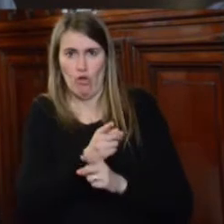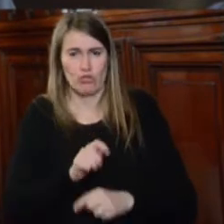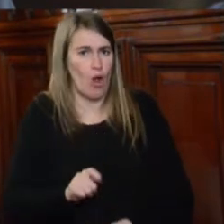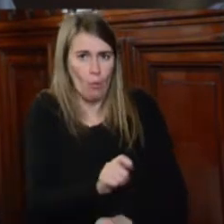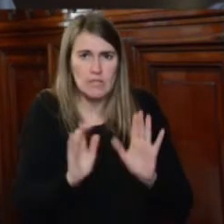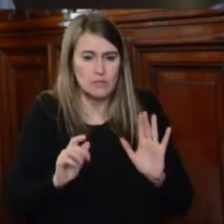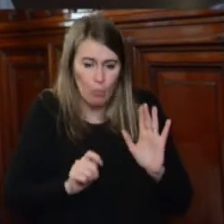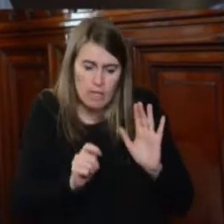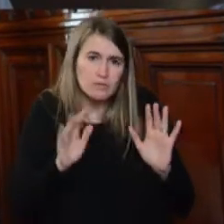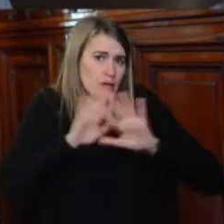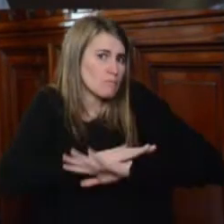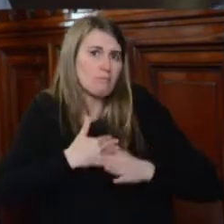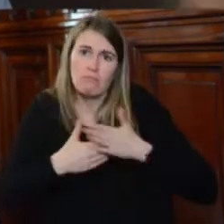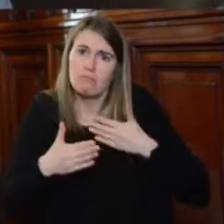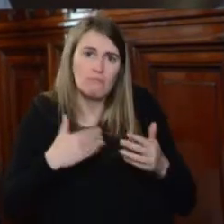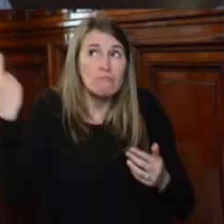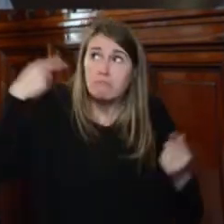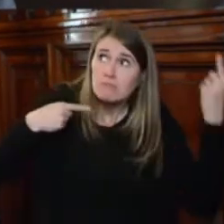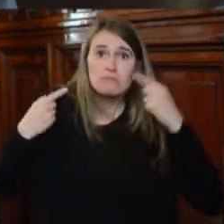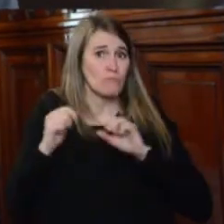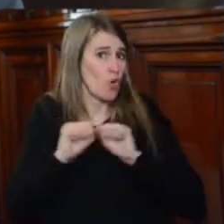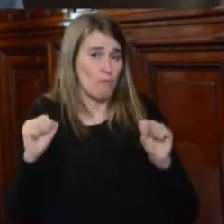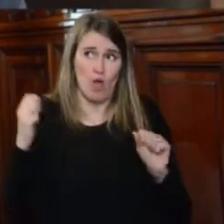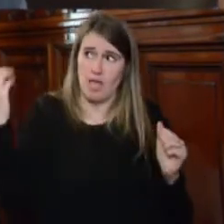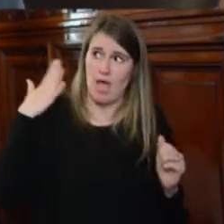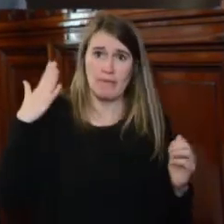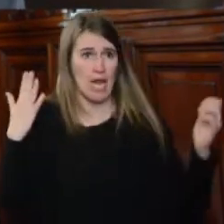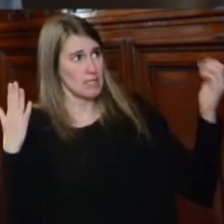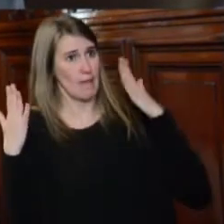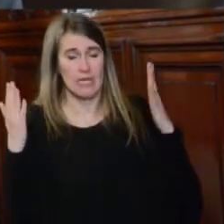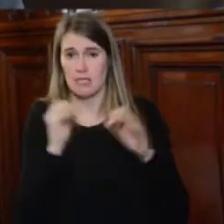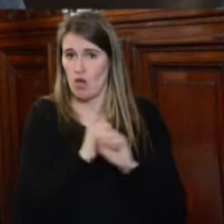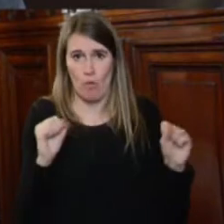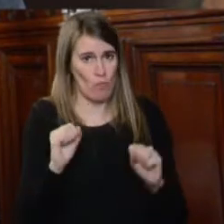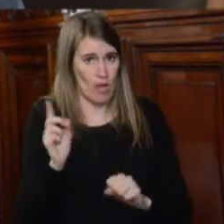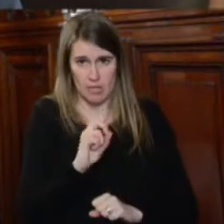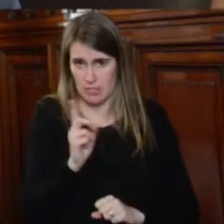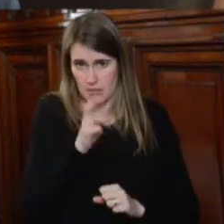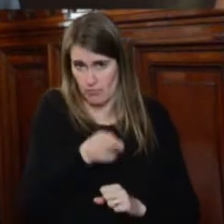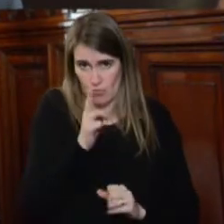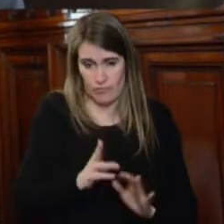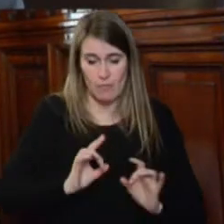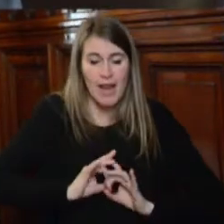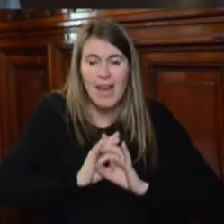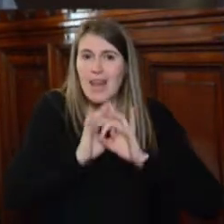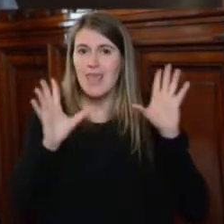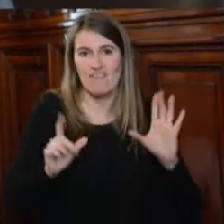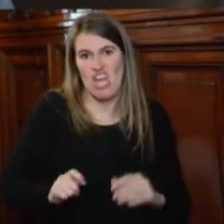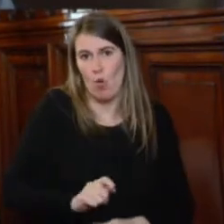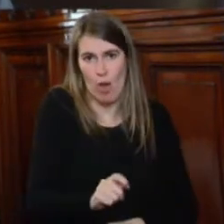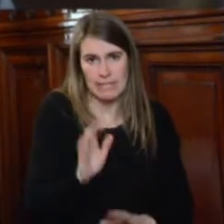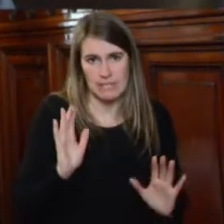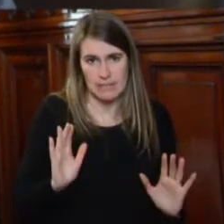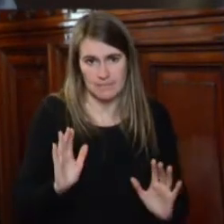Gracias, Esto, evidentemente, con independencia de que se puedan establecer procedimientos disciplinarios bajo